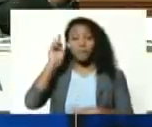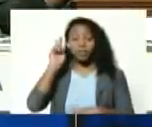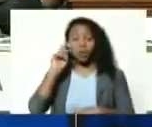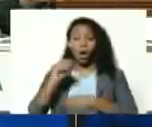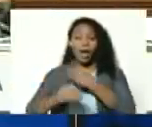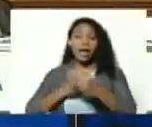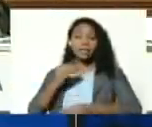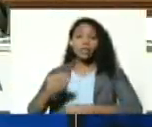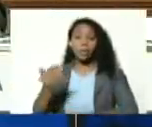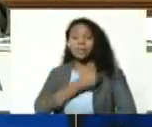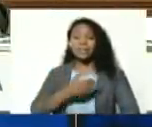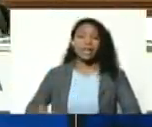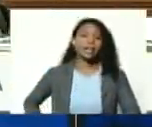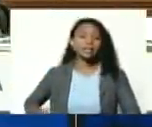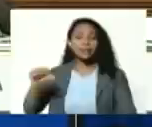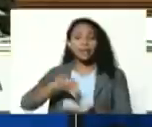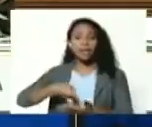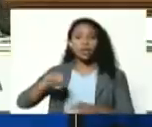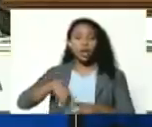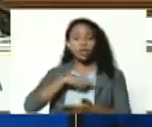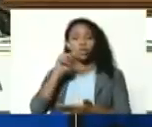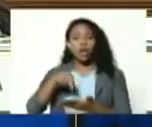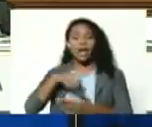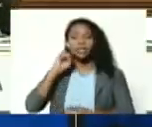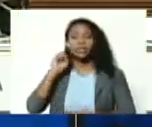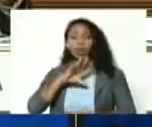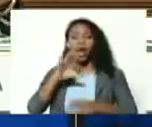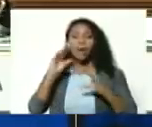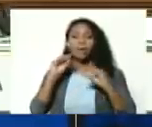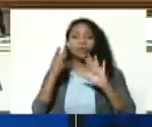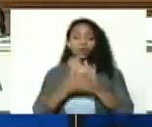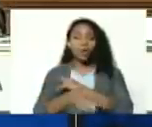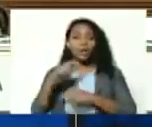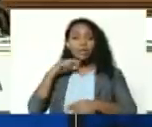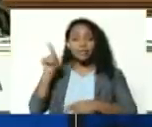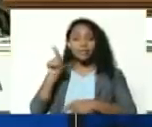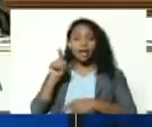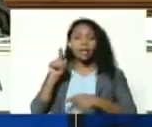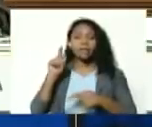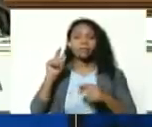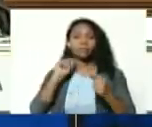presidente del centro nacional de historia estaba hablando en su discurso